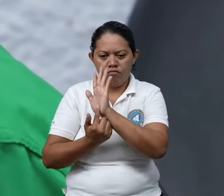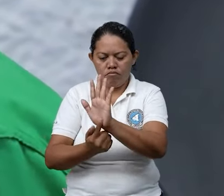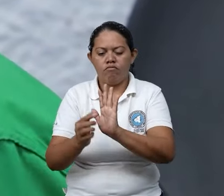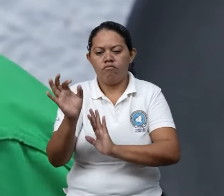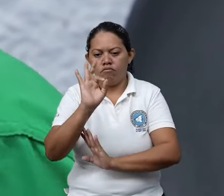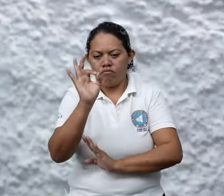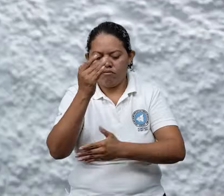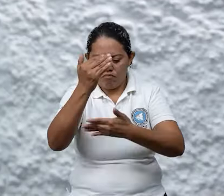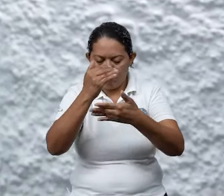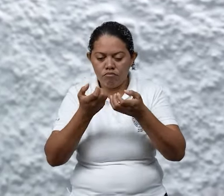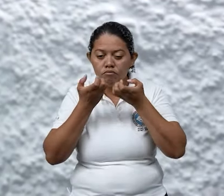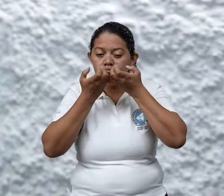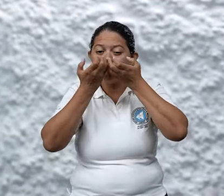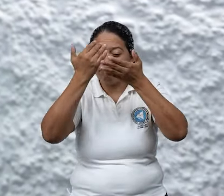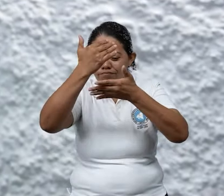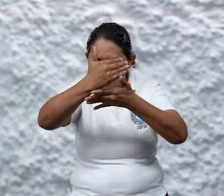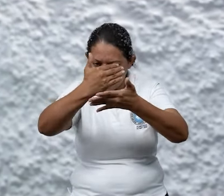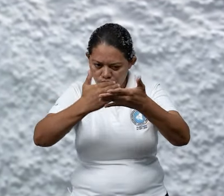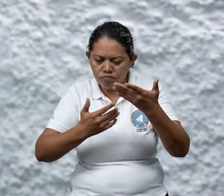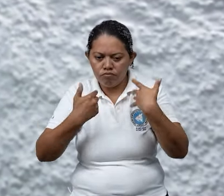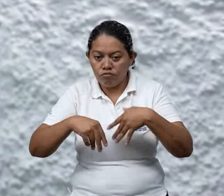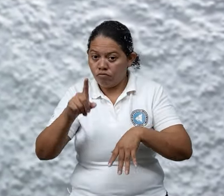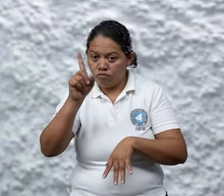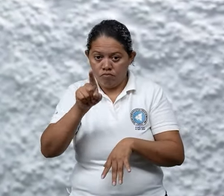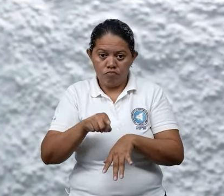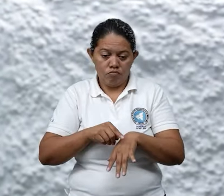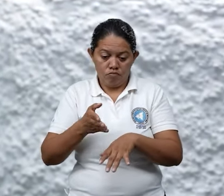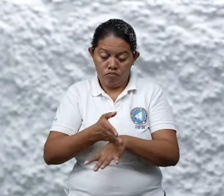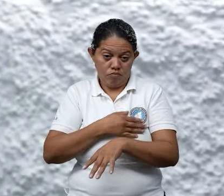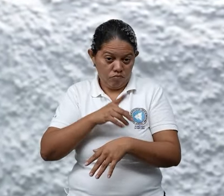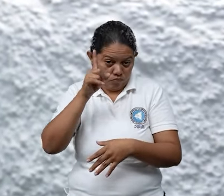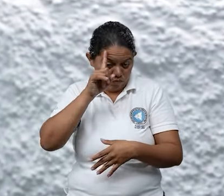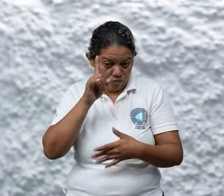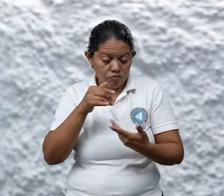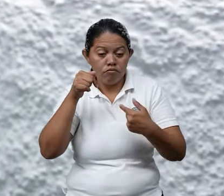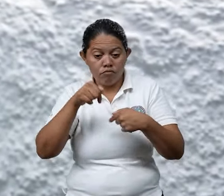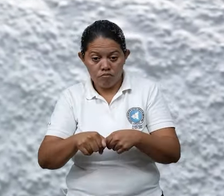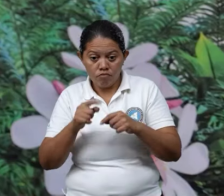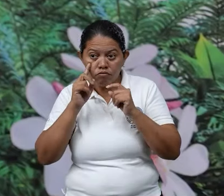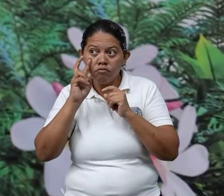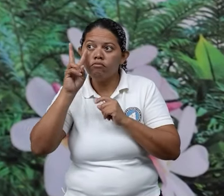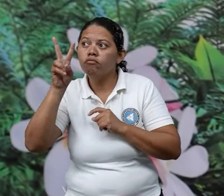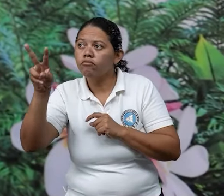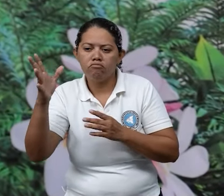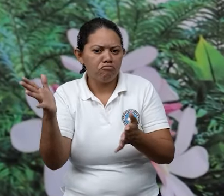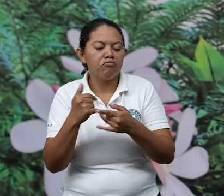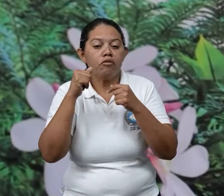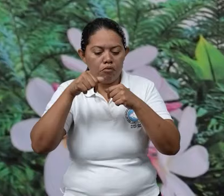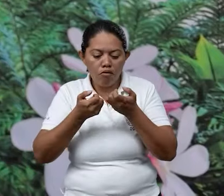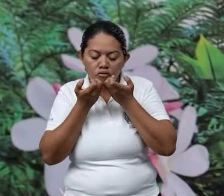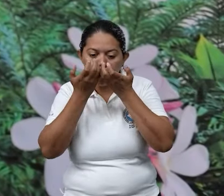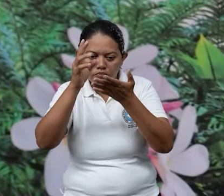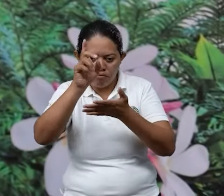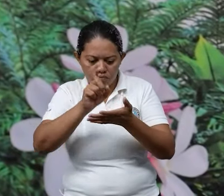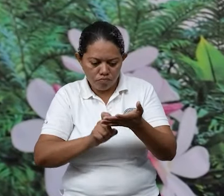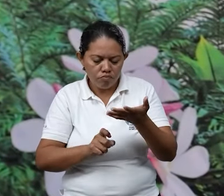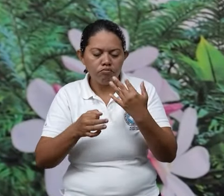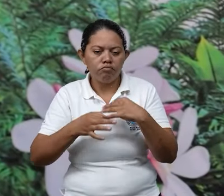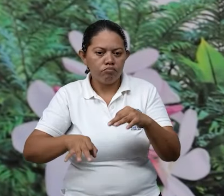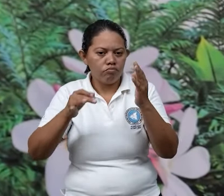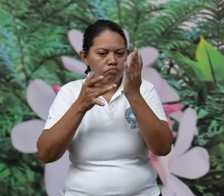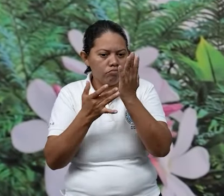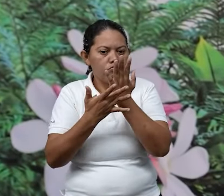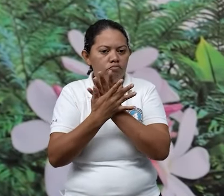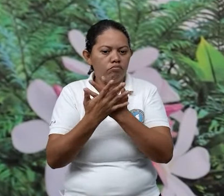características y mucha información que nosotros no obtenemos visualmente Acuérdense que esta es una